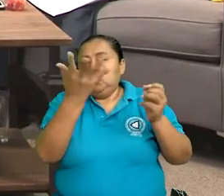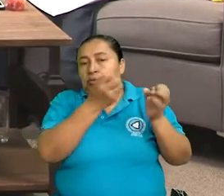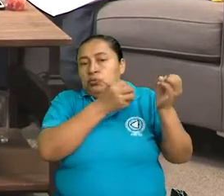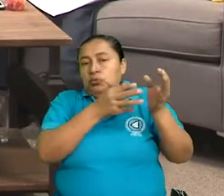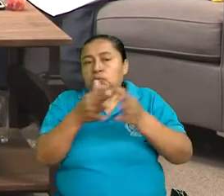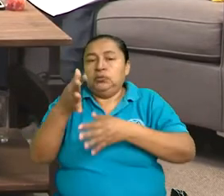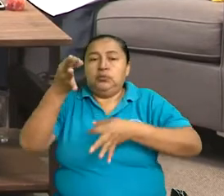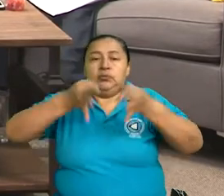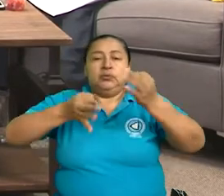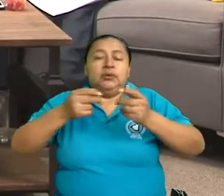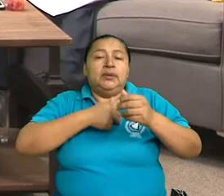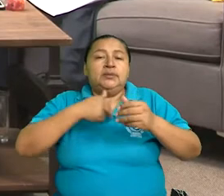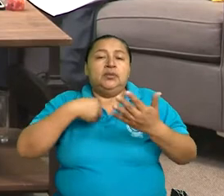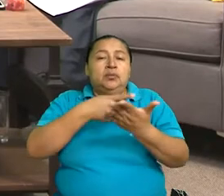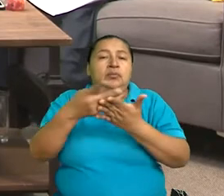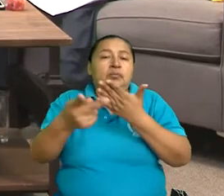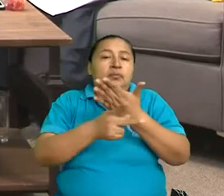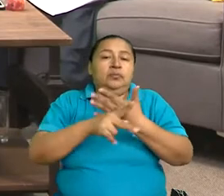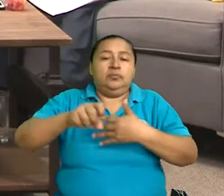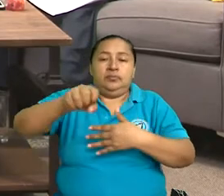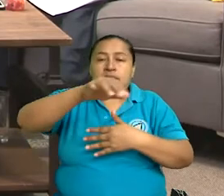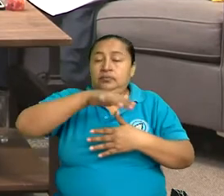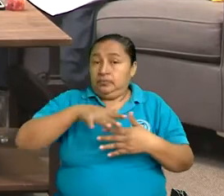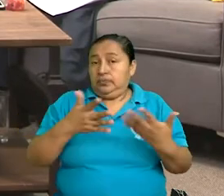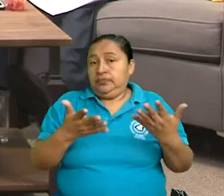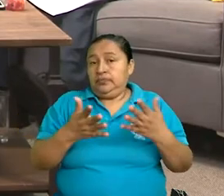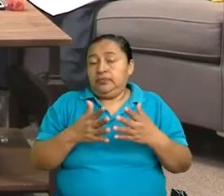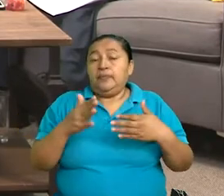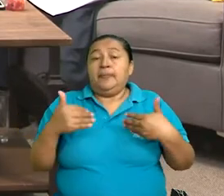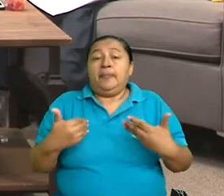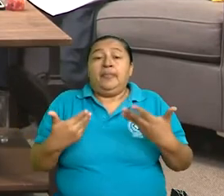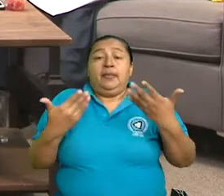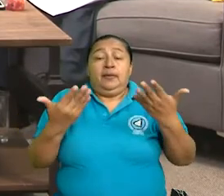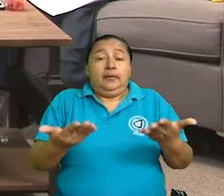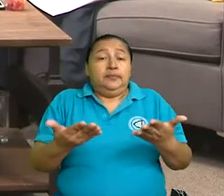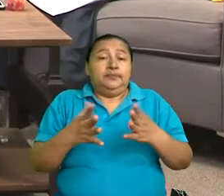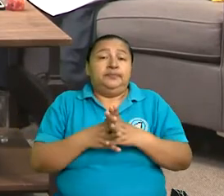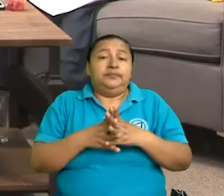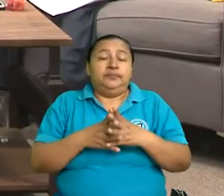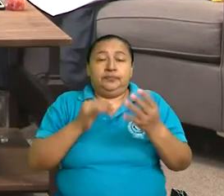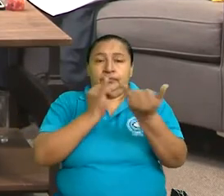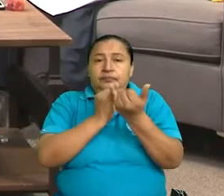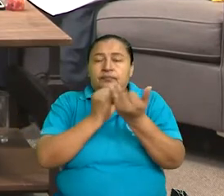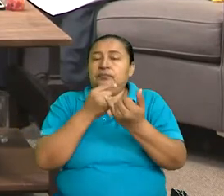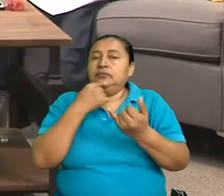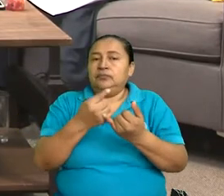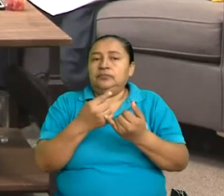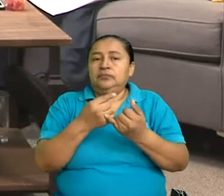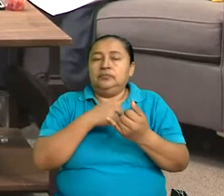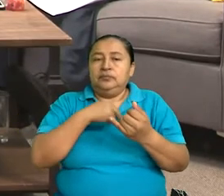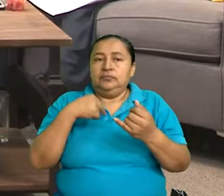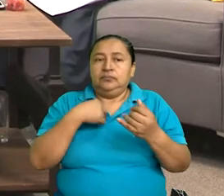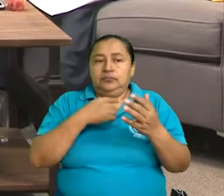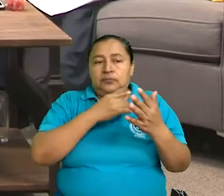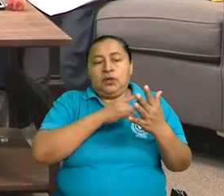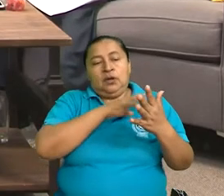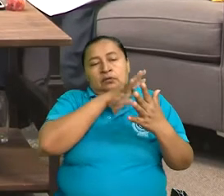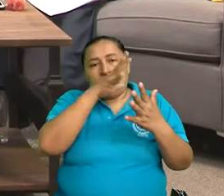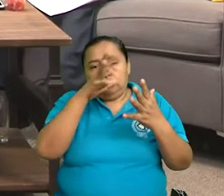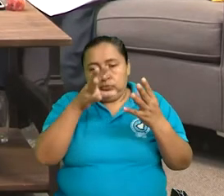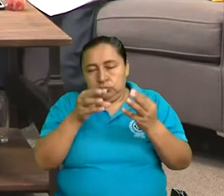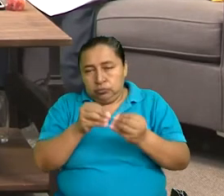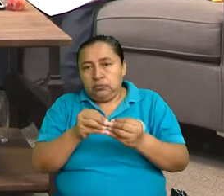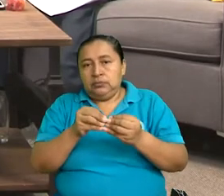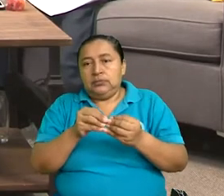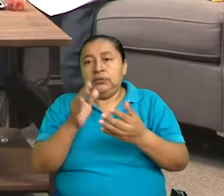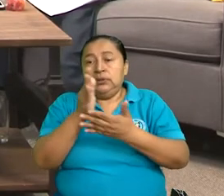jurídico creando programas sociales. Entonces, así como te hice una recapitulación